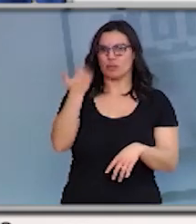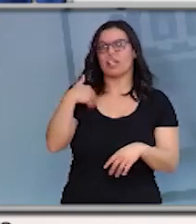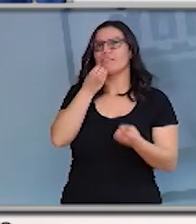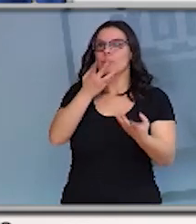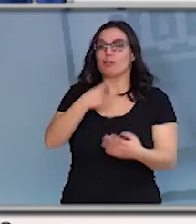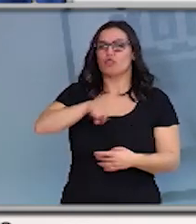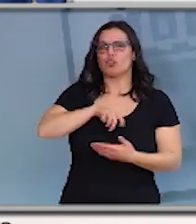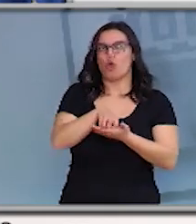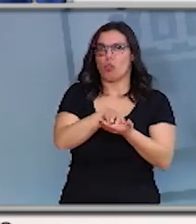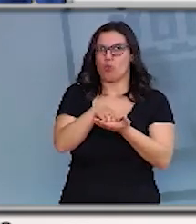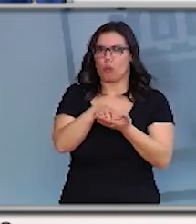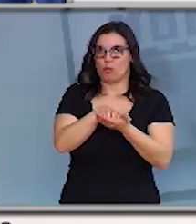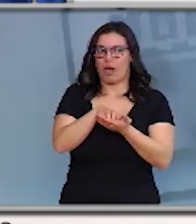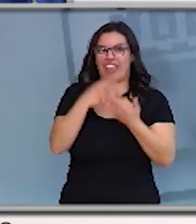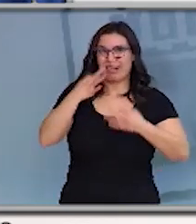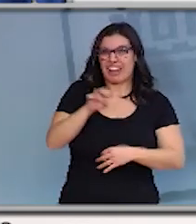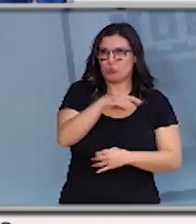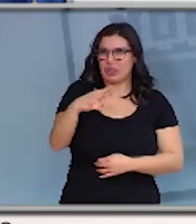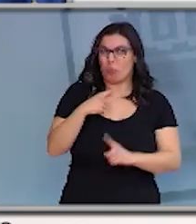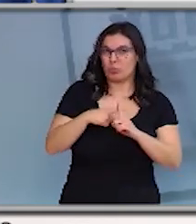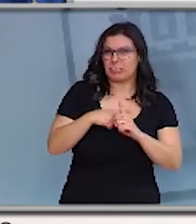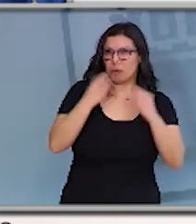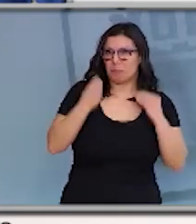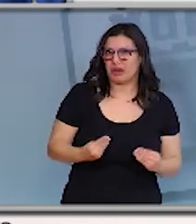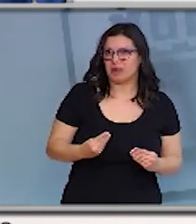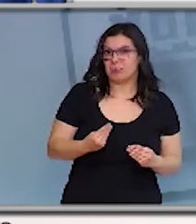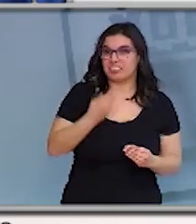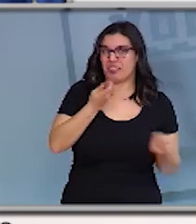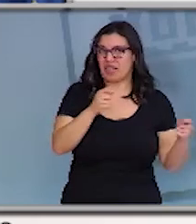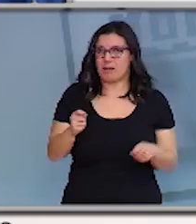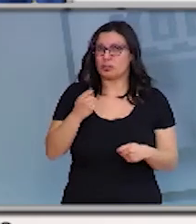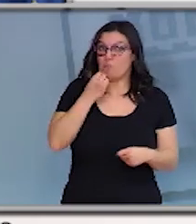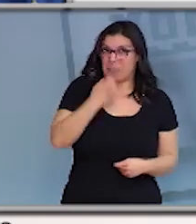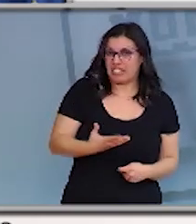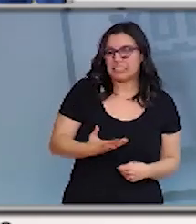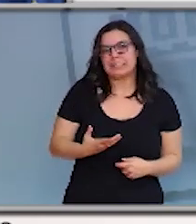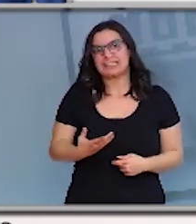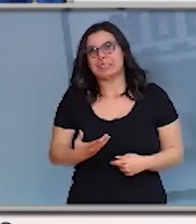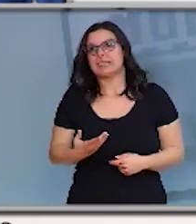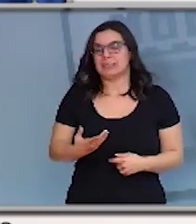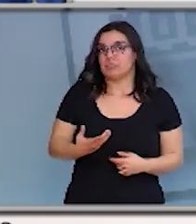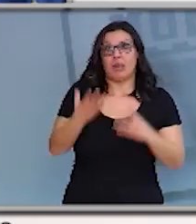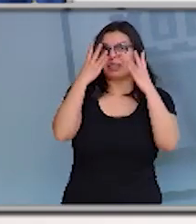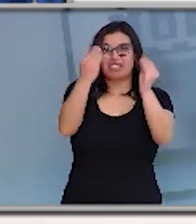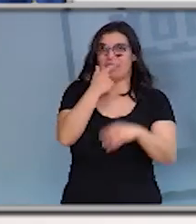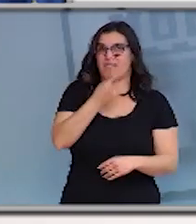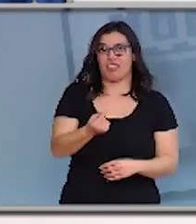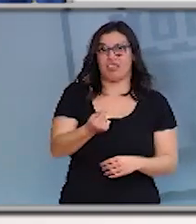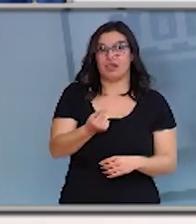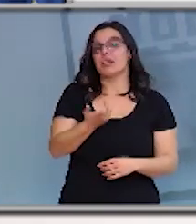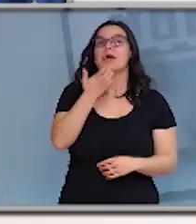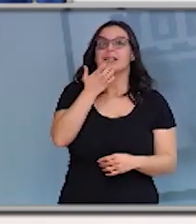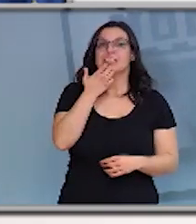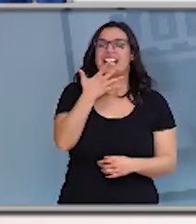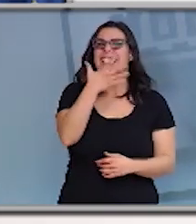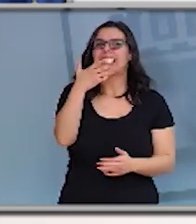serias dudas sobre su efectividad. Es bastante fácil de entender que si mandamos